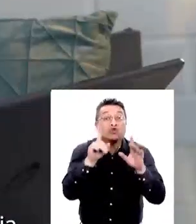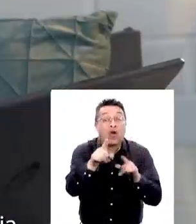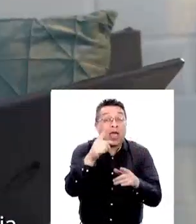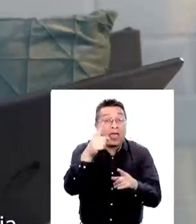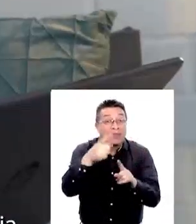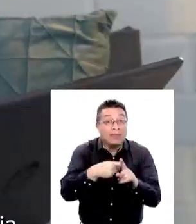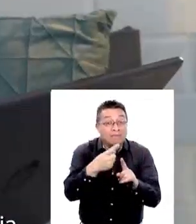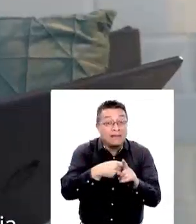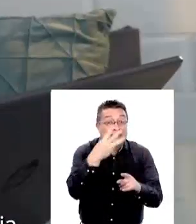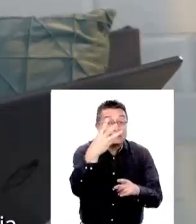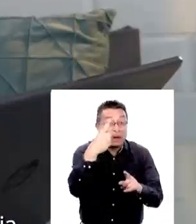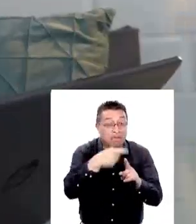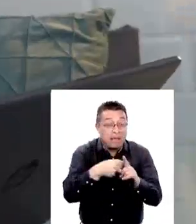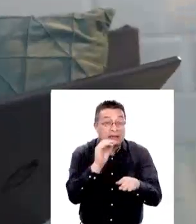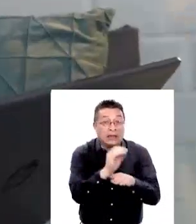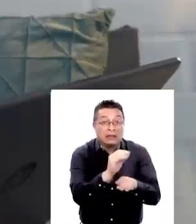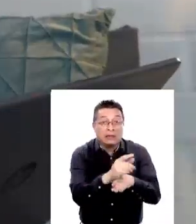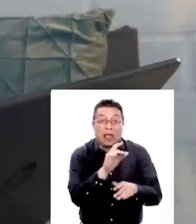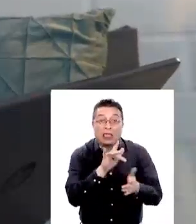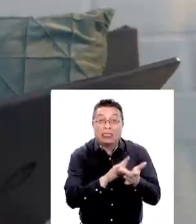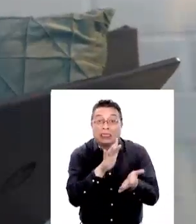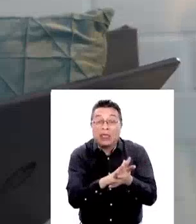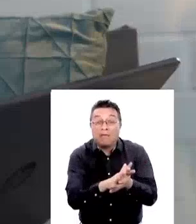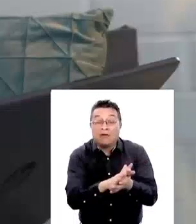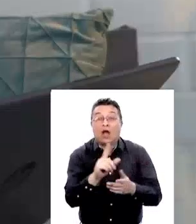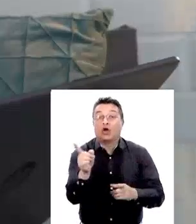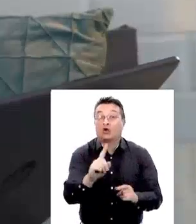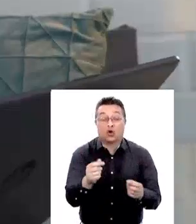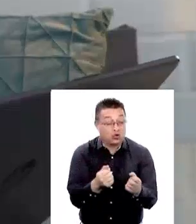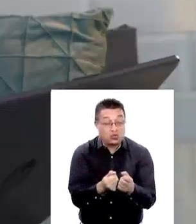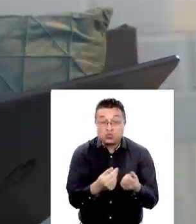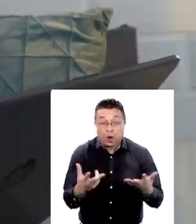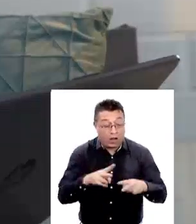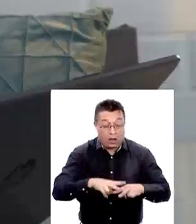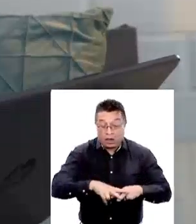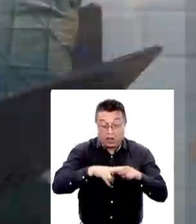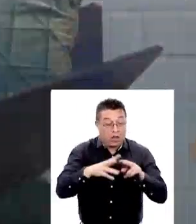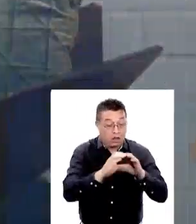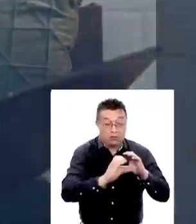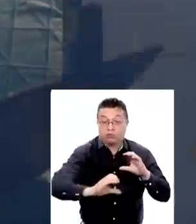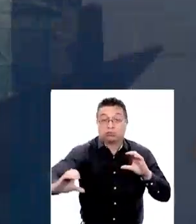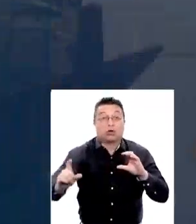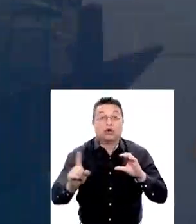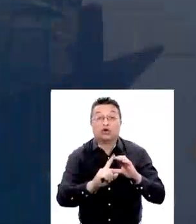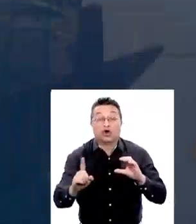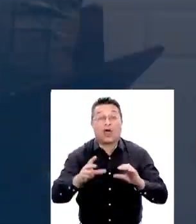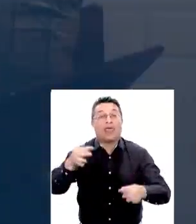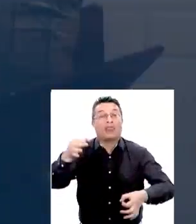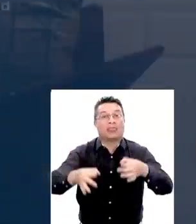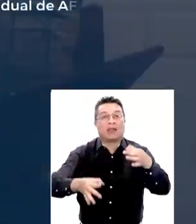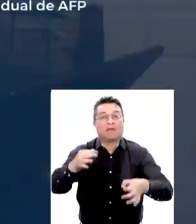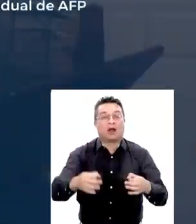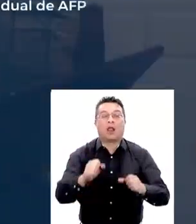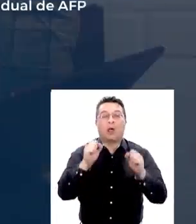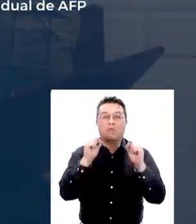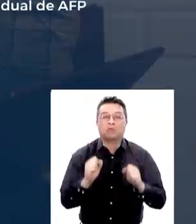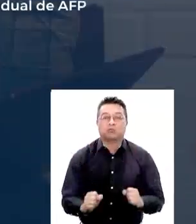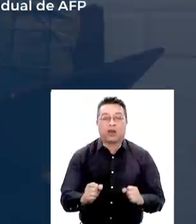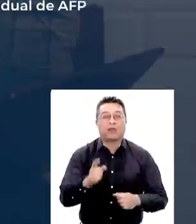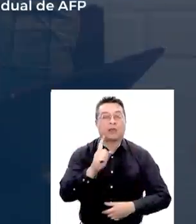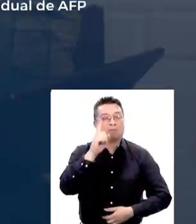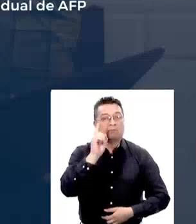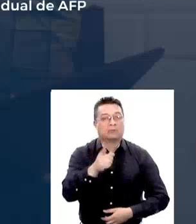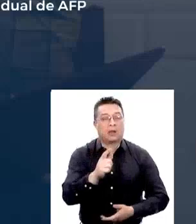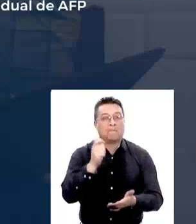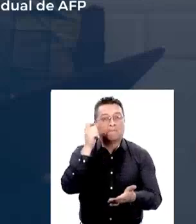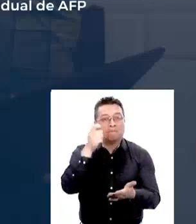más de pensión alimenticia y no alcanza la plata de esas cuentas para pagar, el tribunal puede considerar el pago